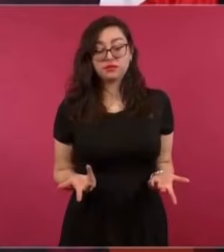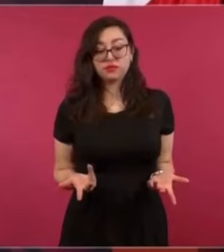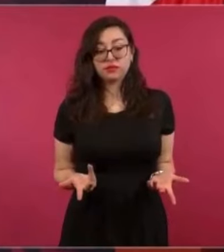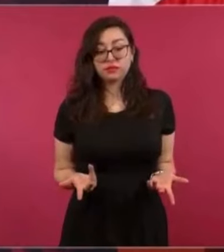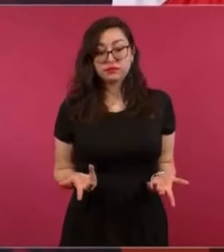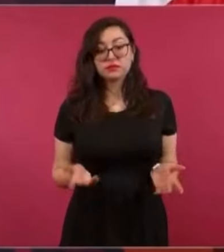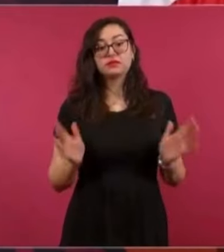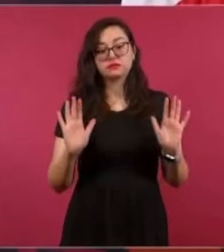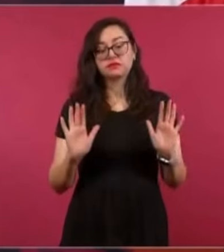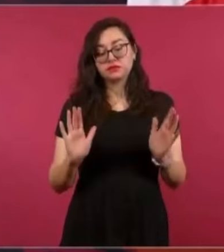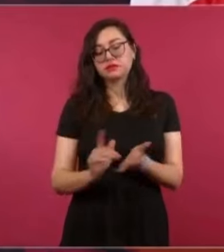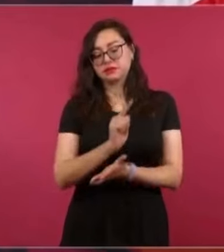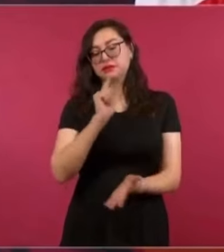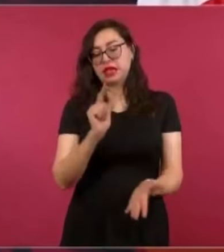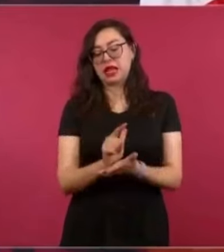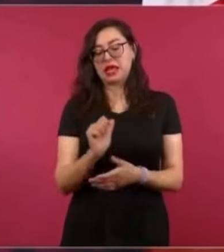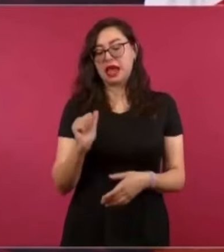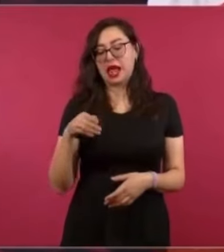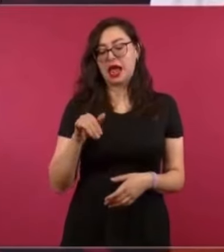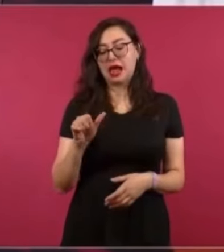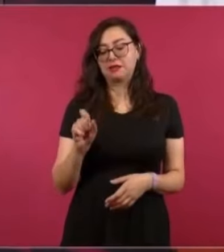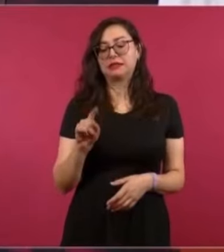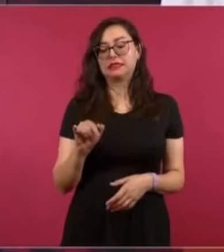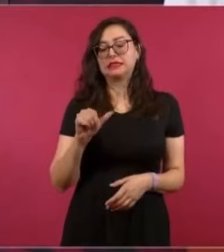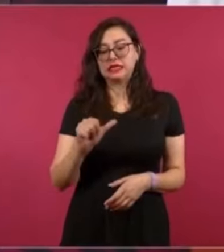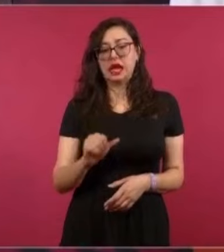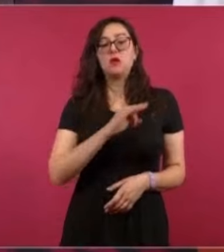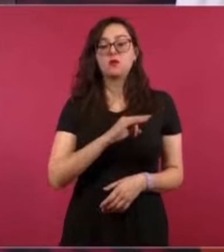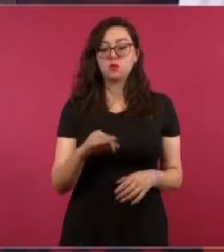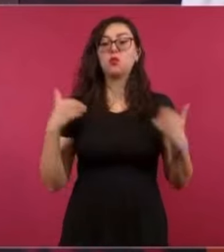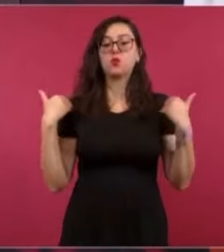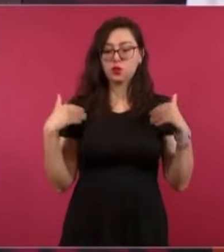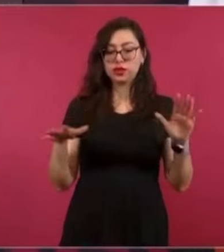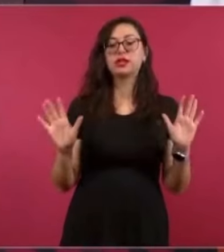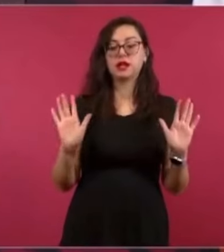de que estuviesen detenidos.